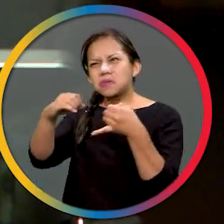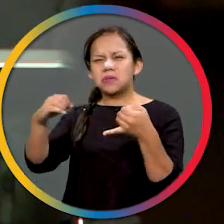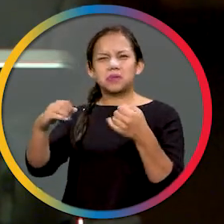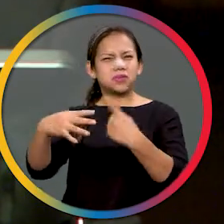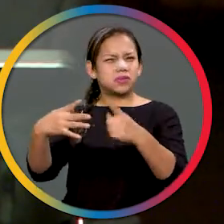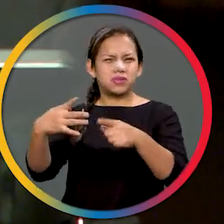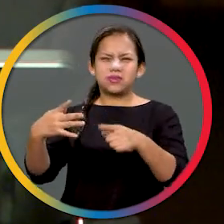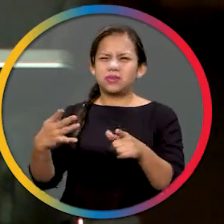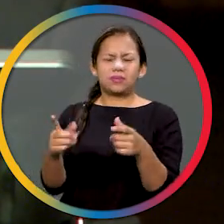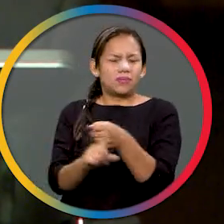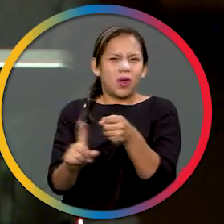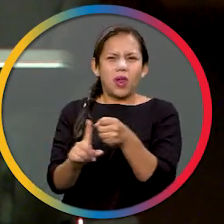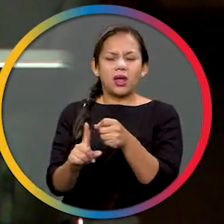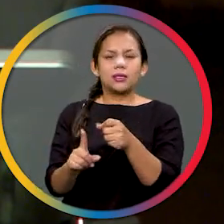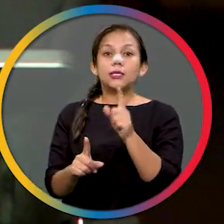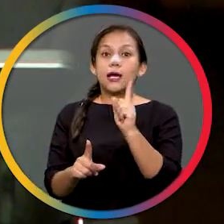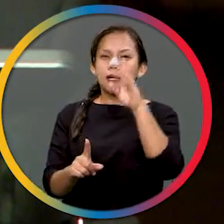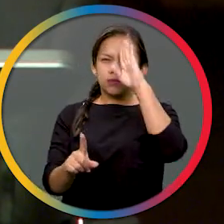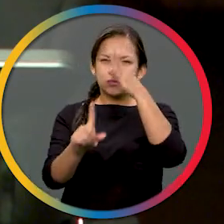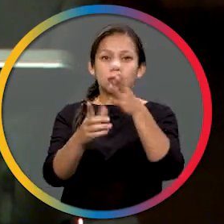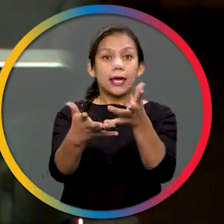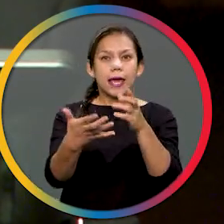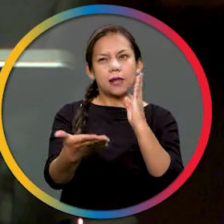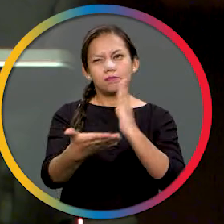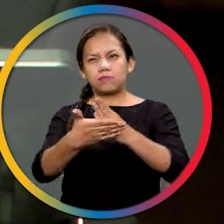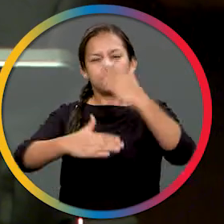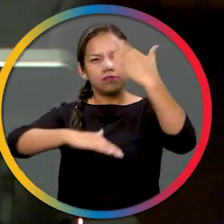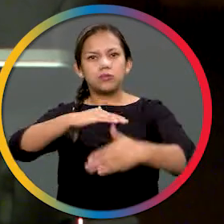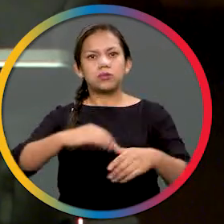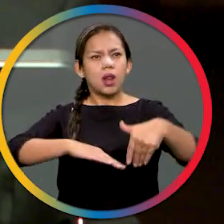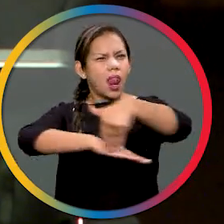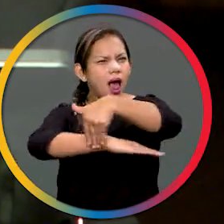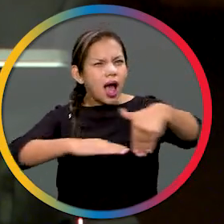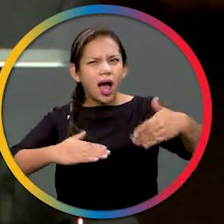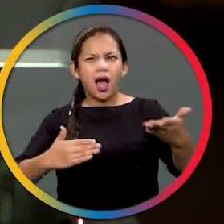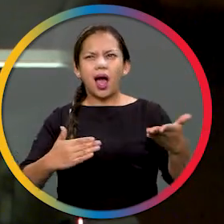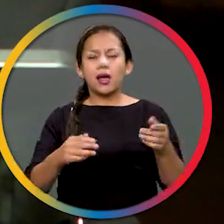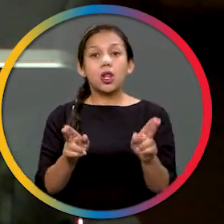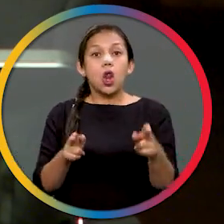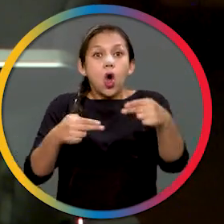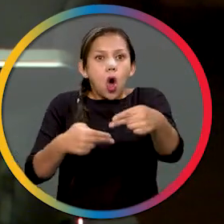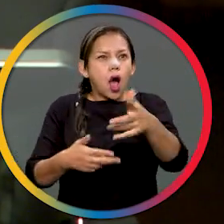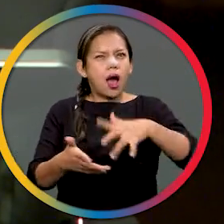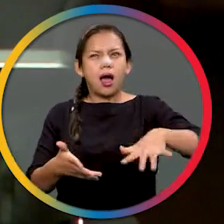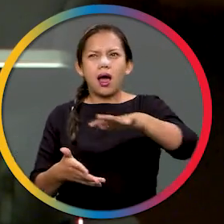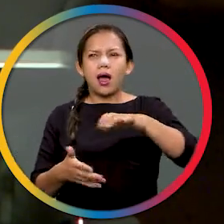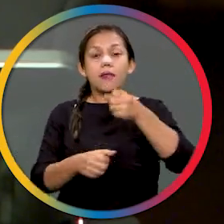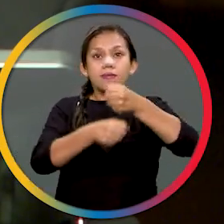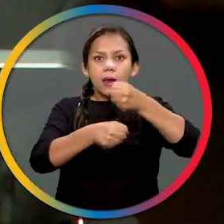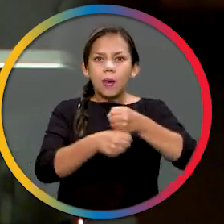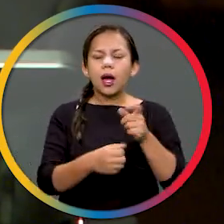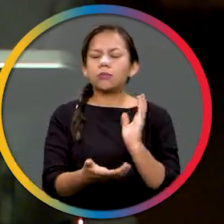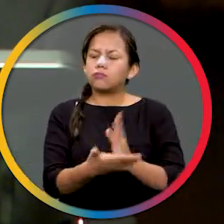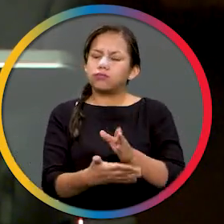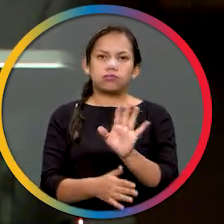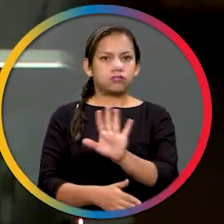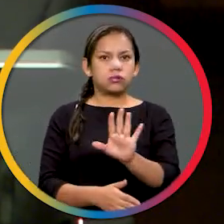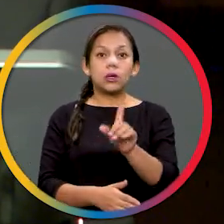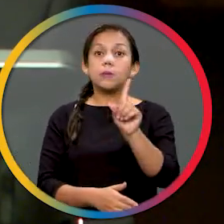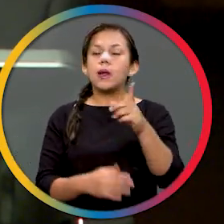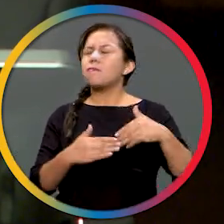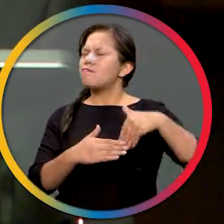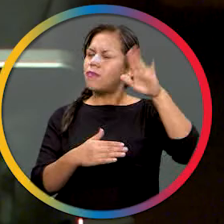Nuestra meta es erradicar la violencia en las calles, en los hogares, en los lugares de trabajo, pero sobre todo,